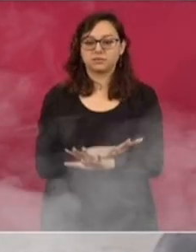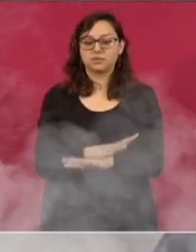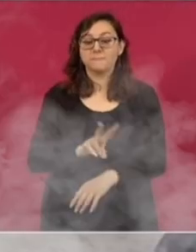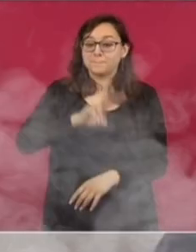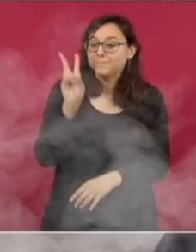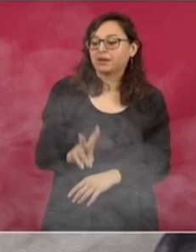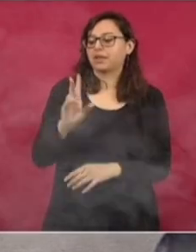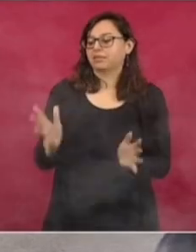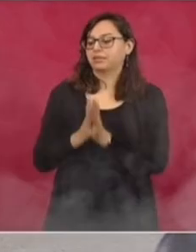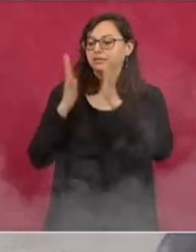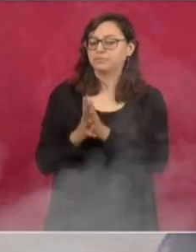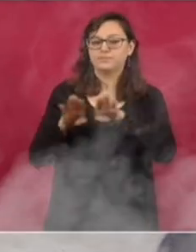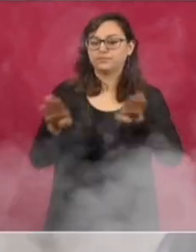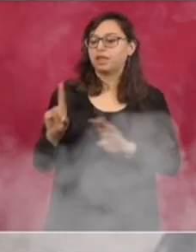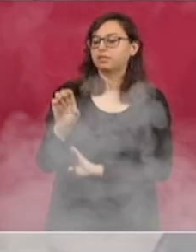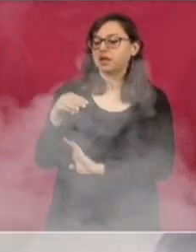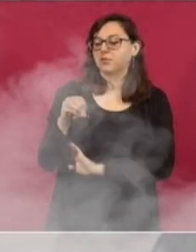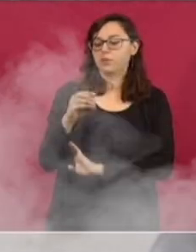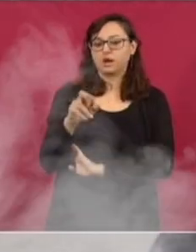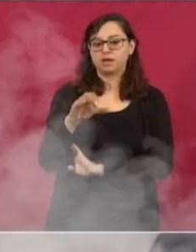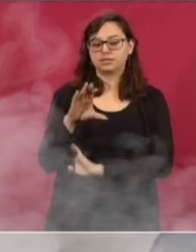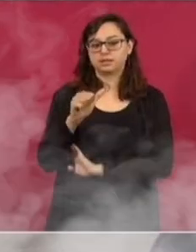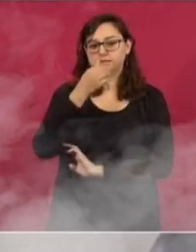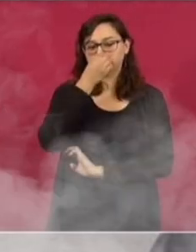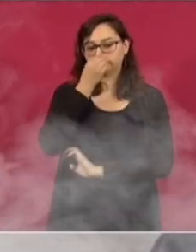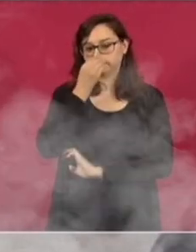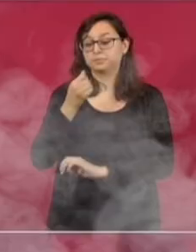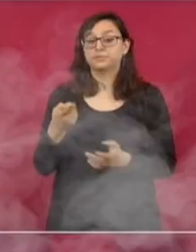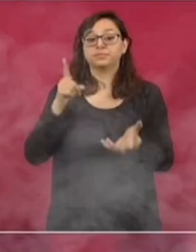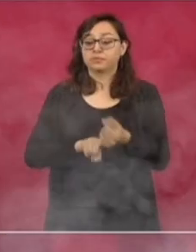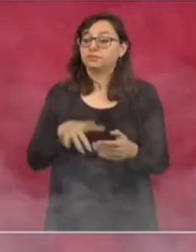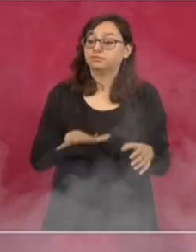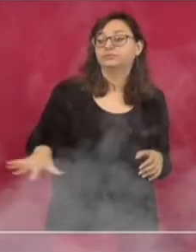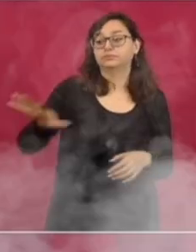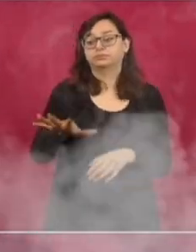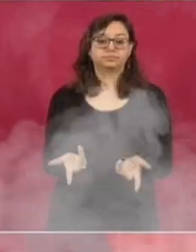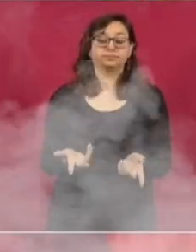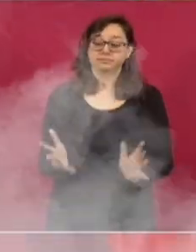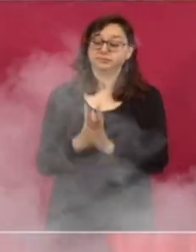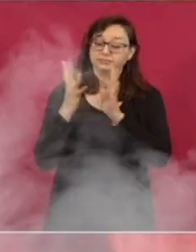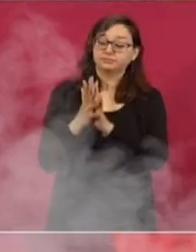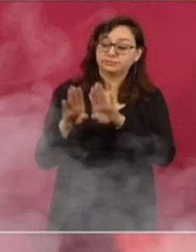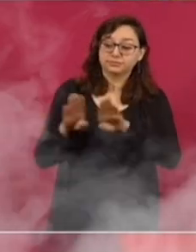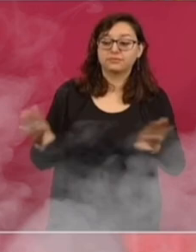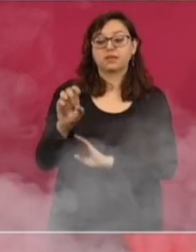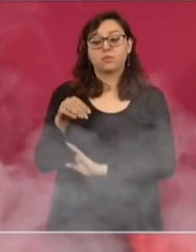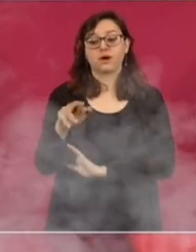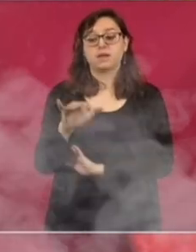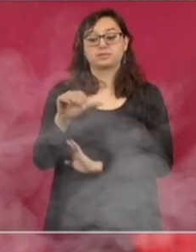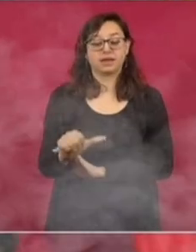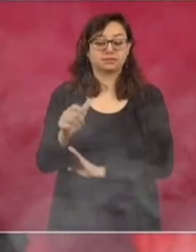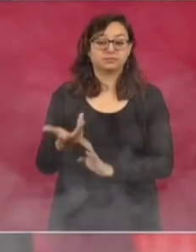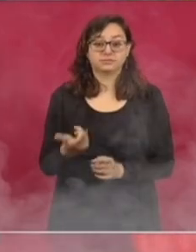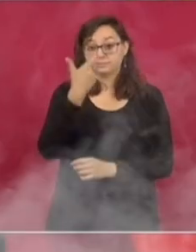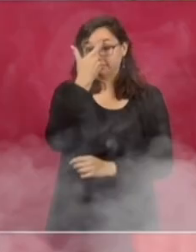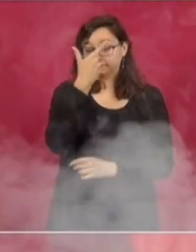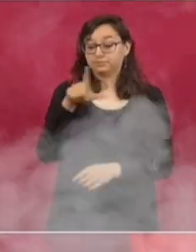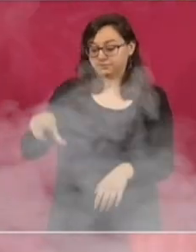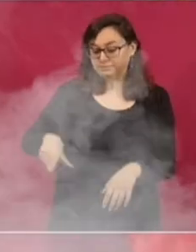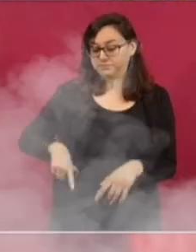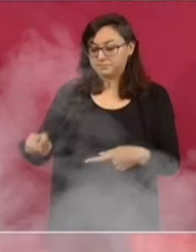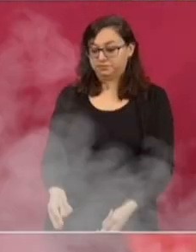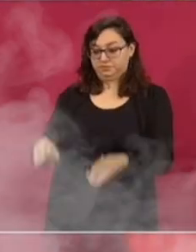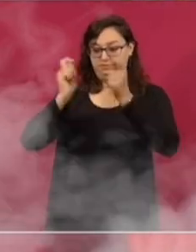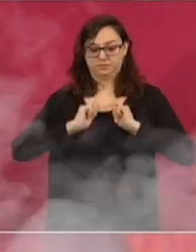es la democracia. En la democracia, el pueblo es el que decide, el pueblo manda y el gobernante tiene que mandar